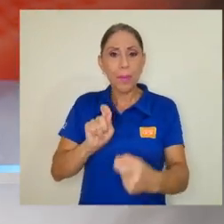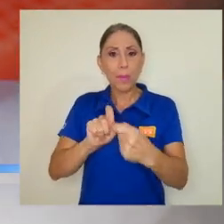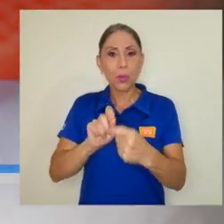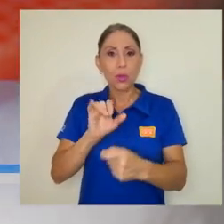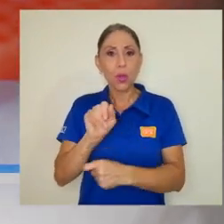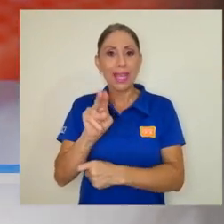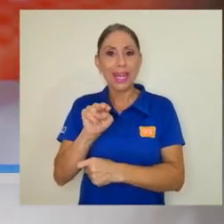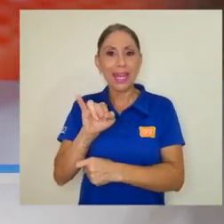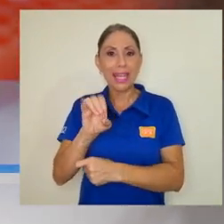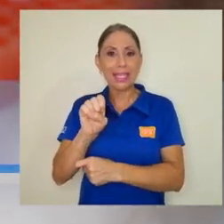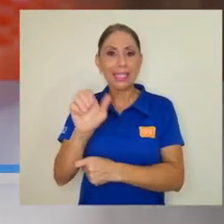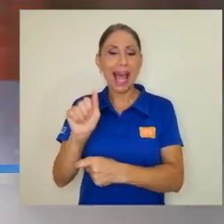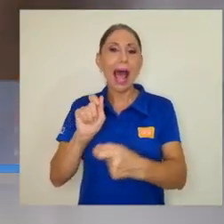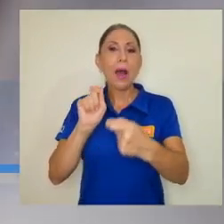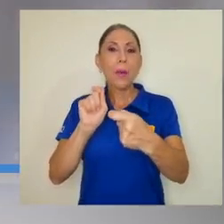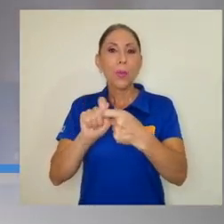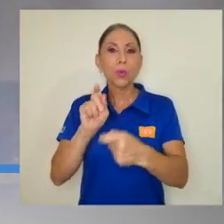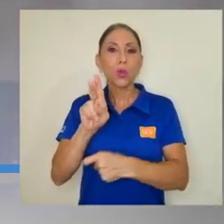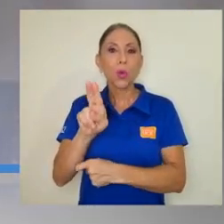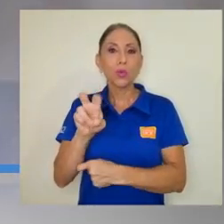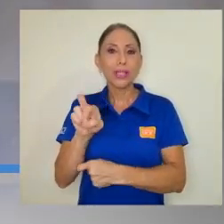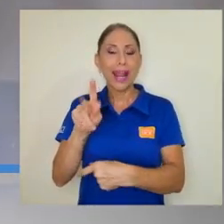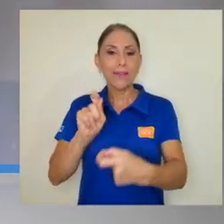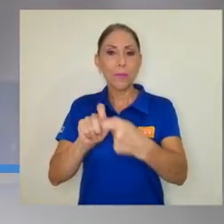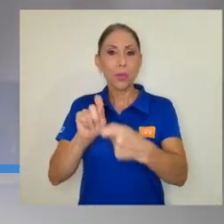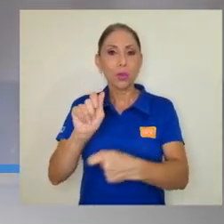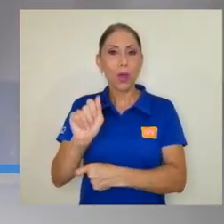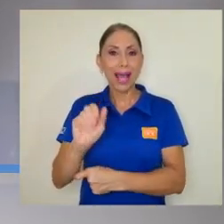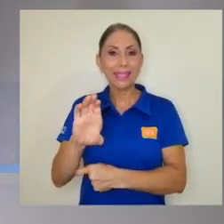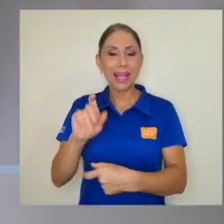.ucr.ac.cr.